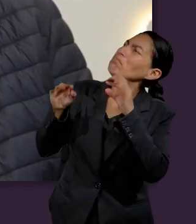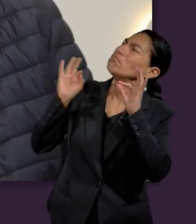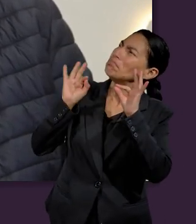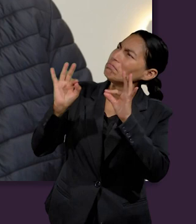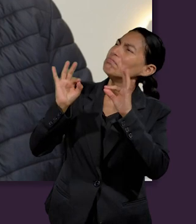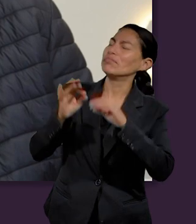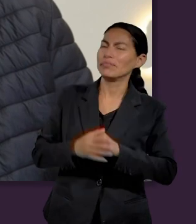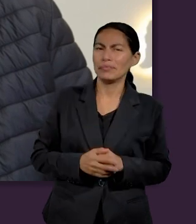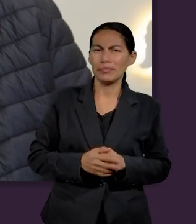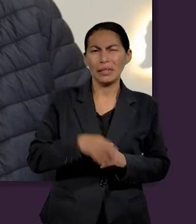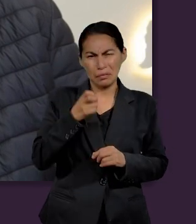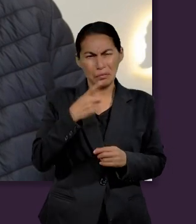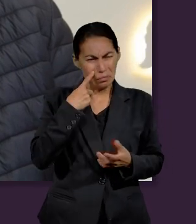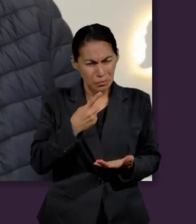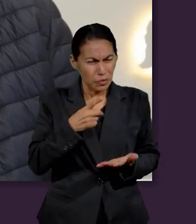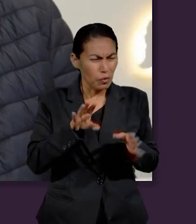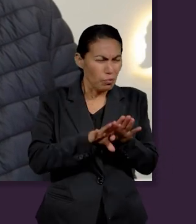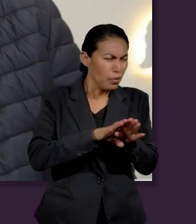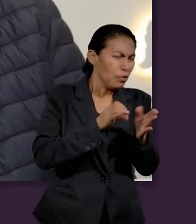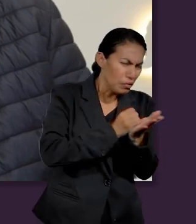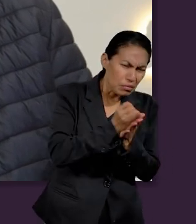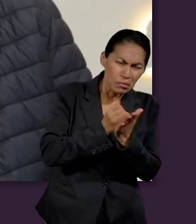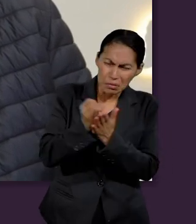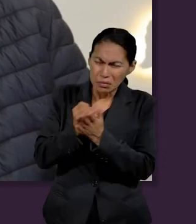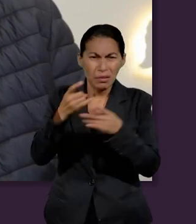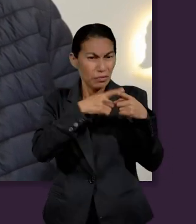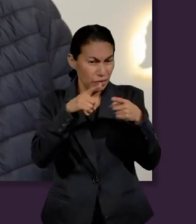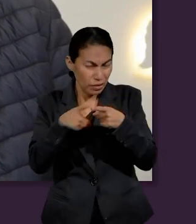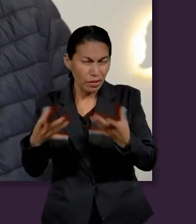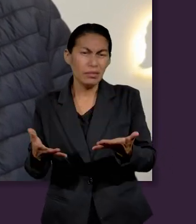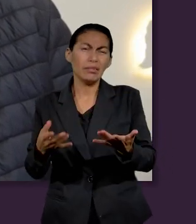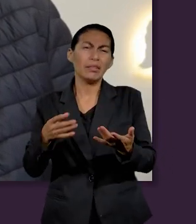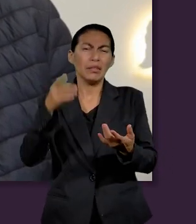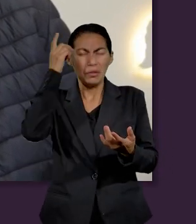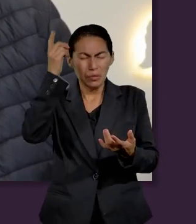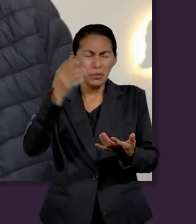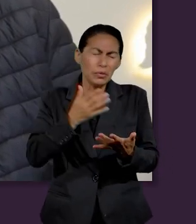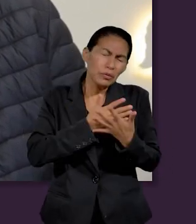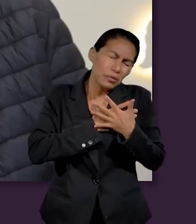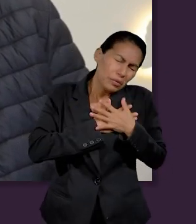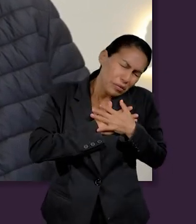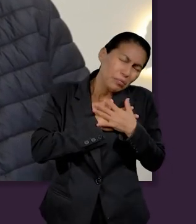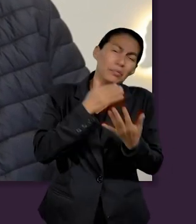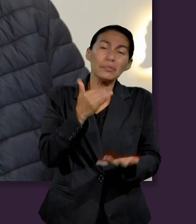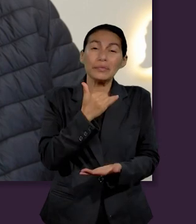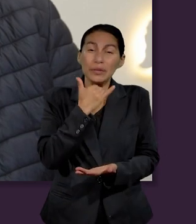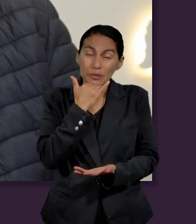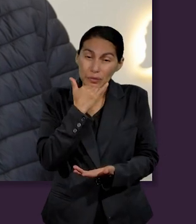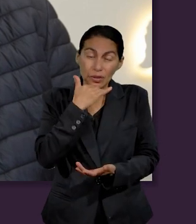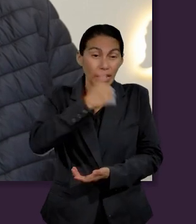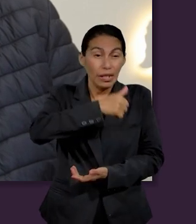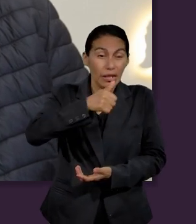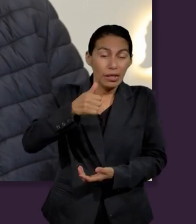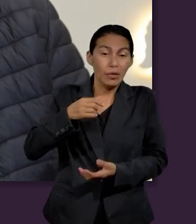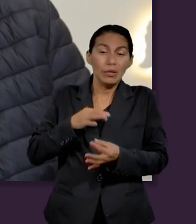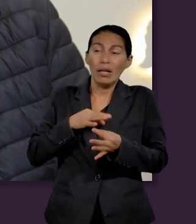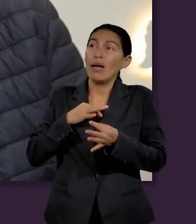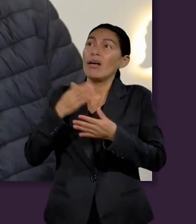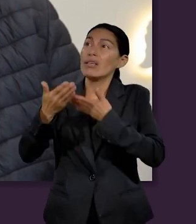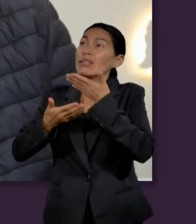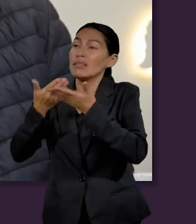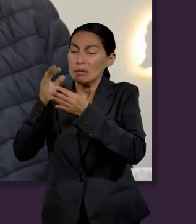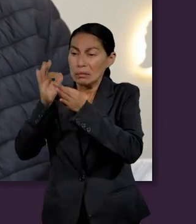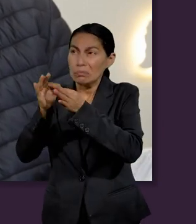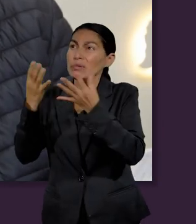al Señor así que podemos encontrar una cantidad de lecciones importantes en cuanto al